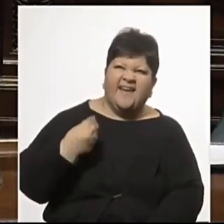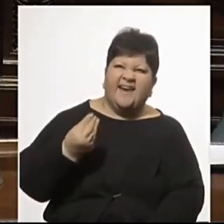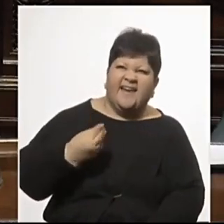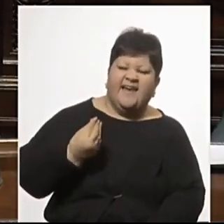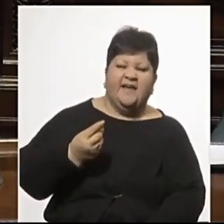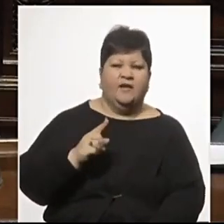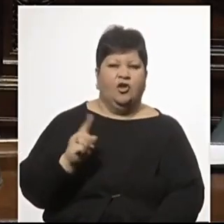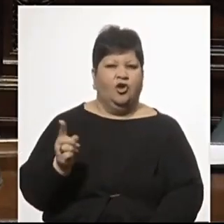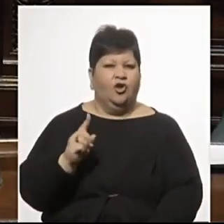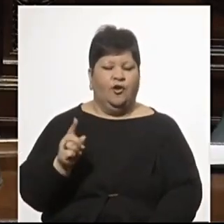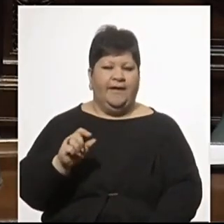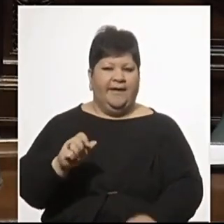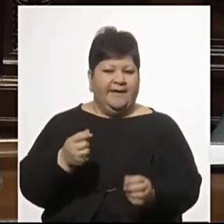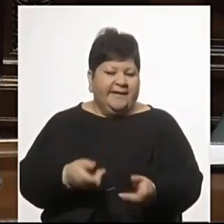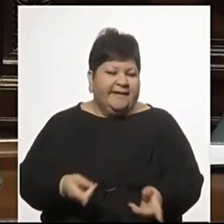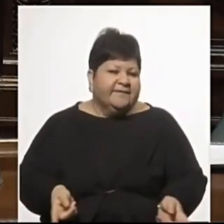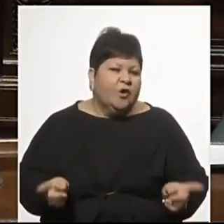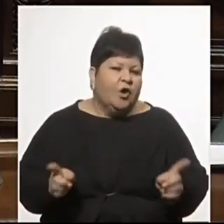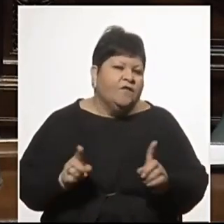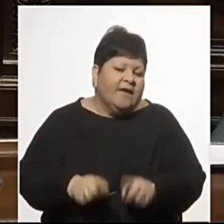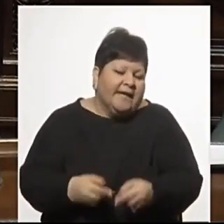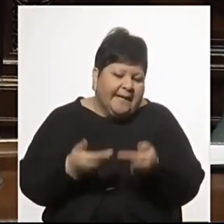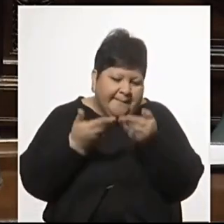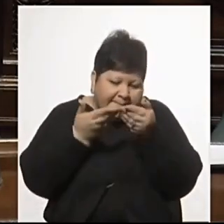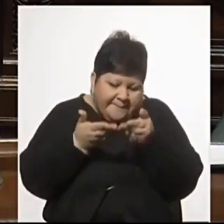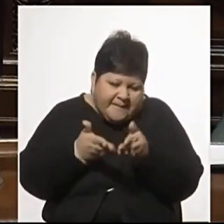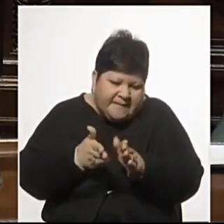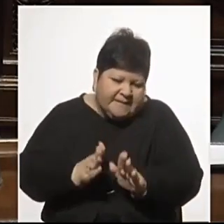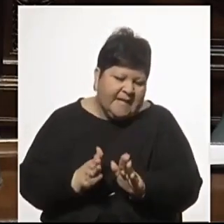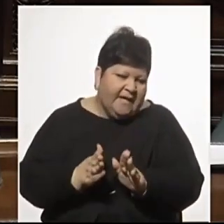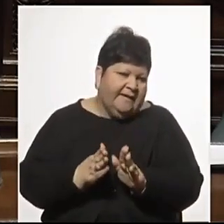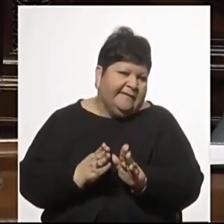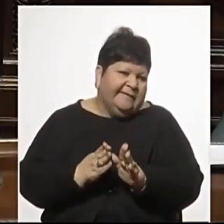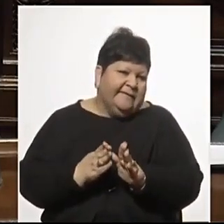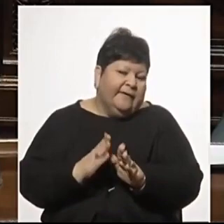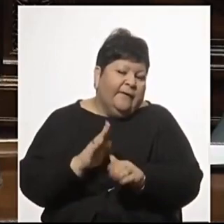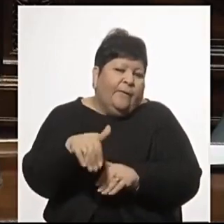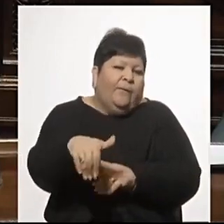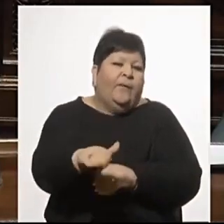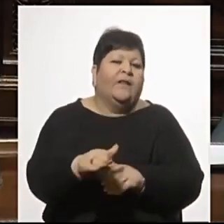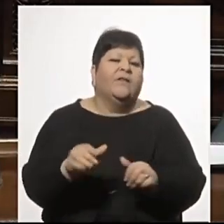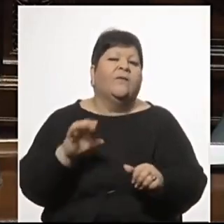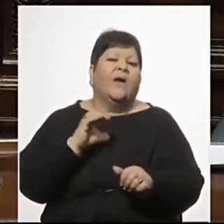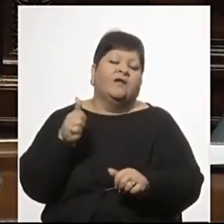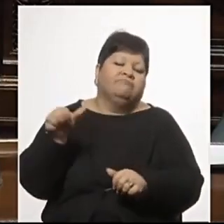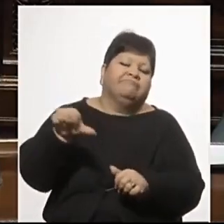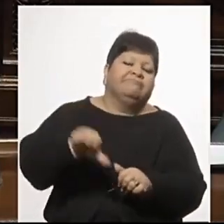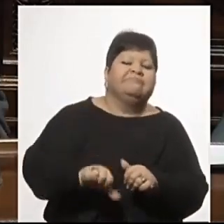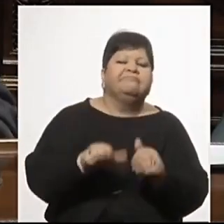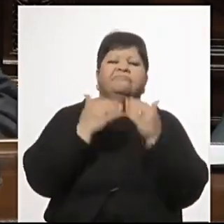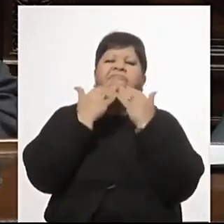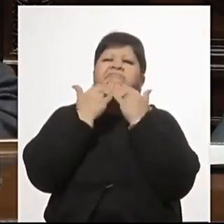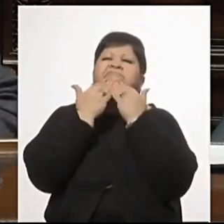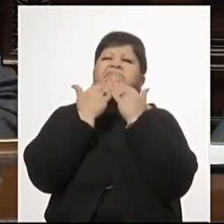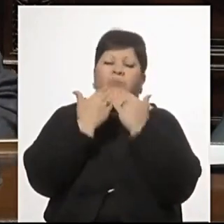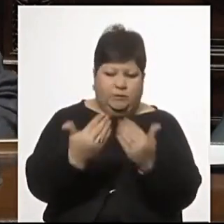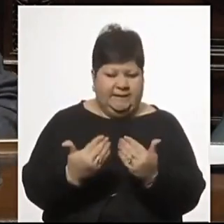vida es levantarse y volver a empezar cada vez que uno cae gracias gracias gracias señora presidente